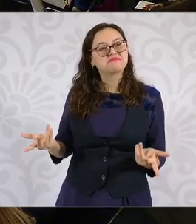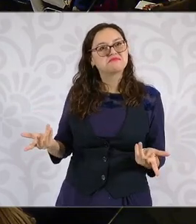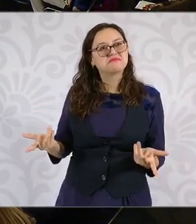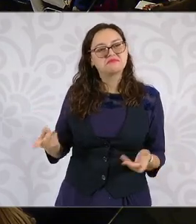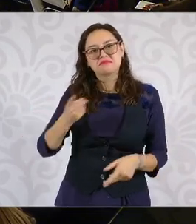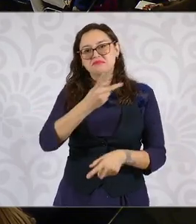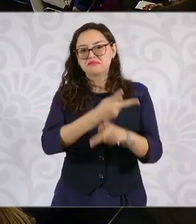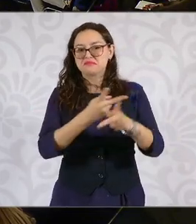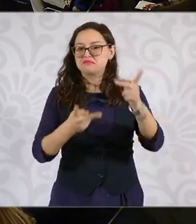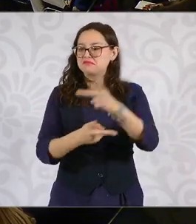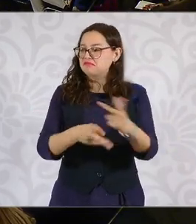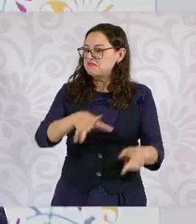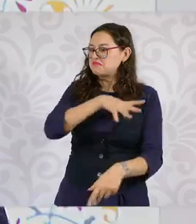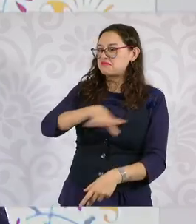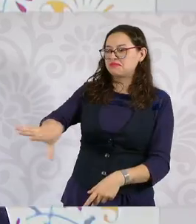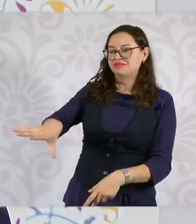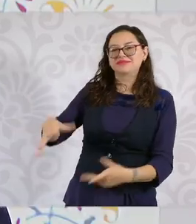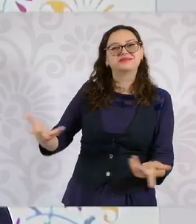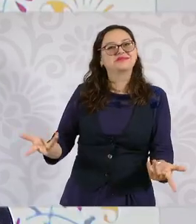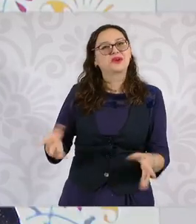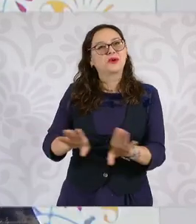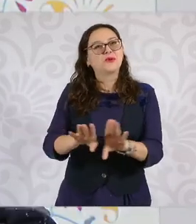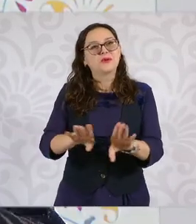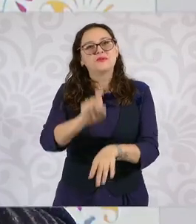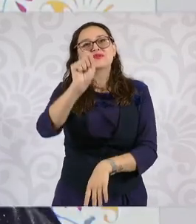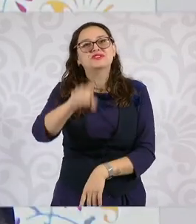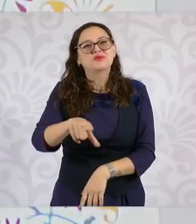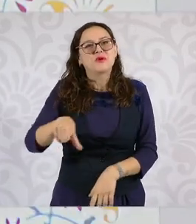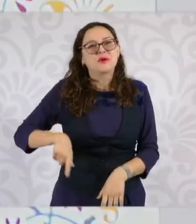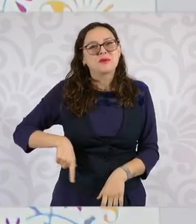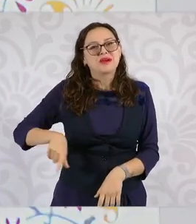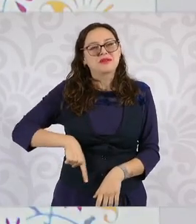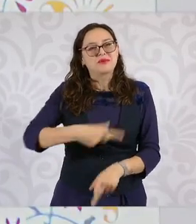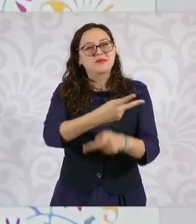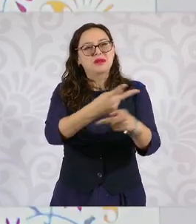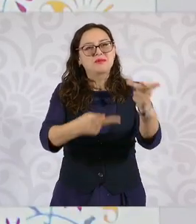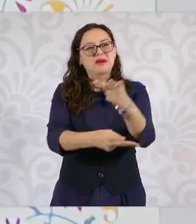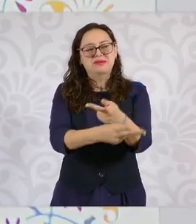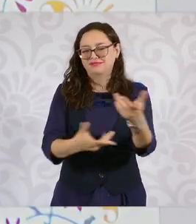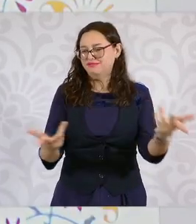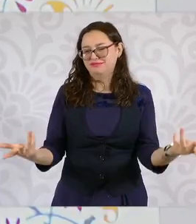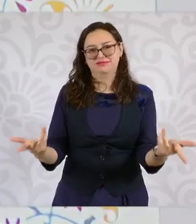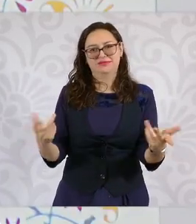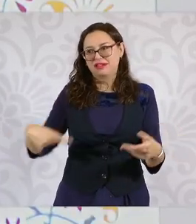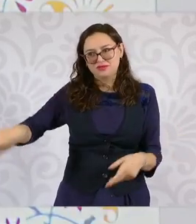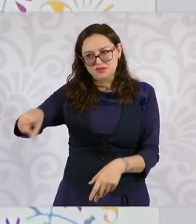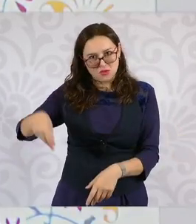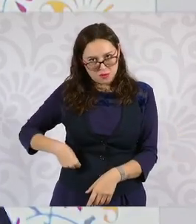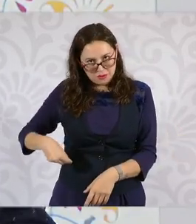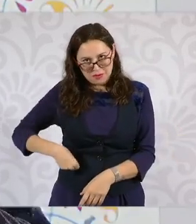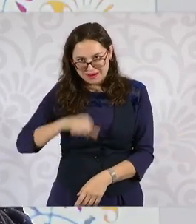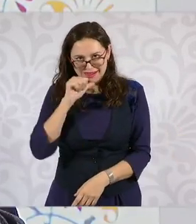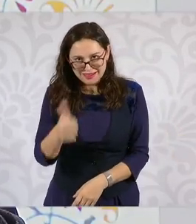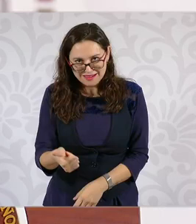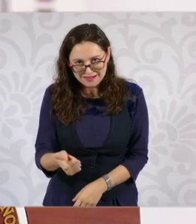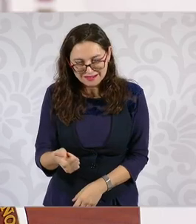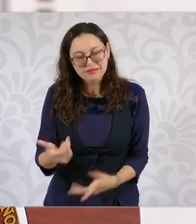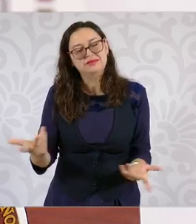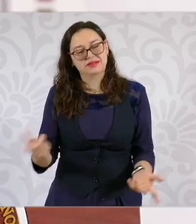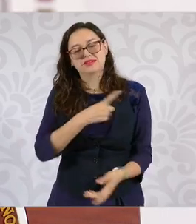preparatoria. Dos, que además de la beca, no